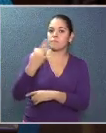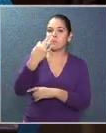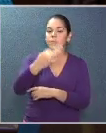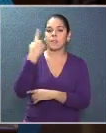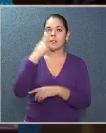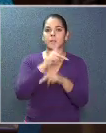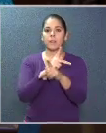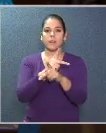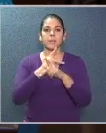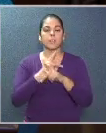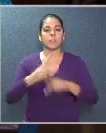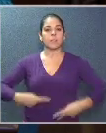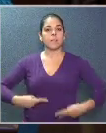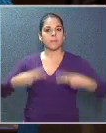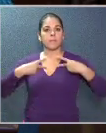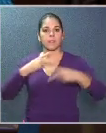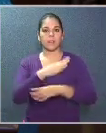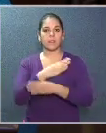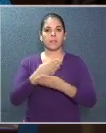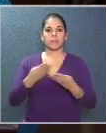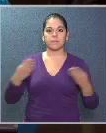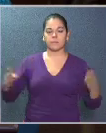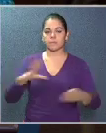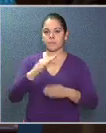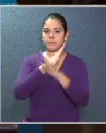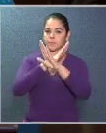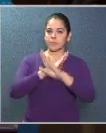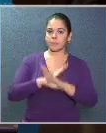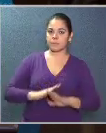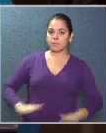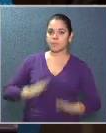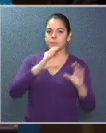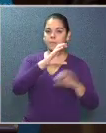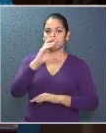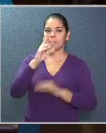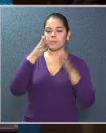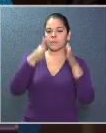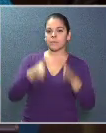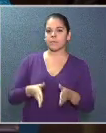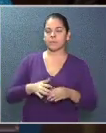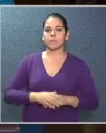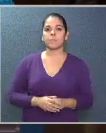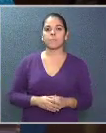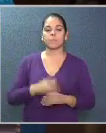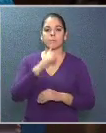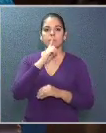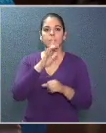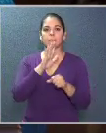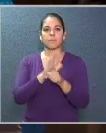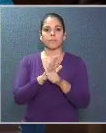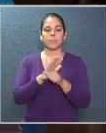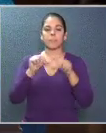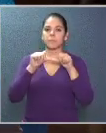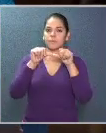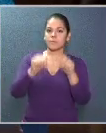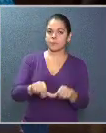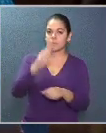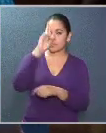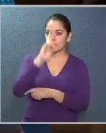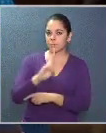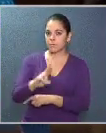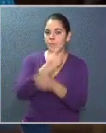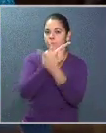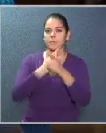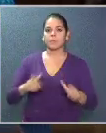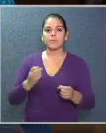para proteger la vida, los bienes y la tranquilidad de los costarricenses. Nos comprometemos a seguir respetando